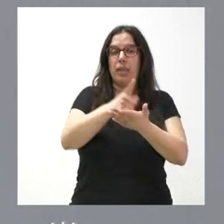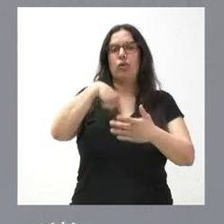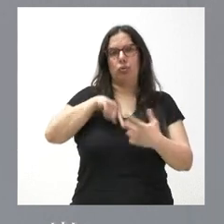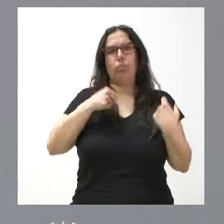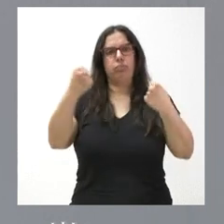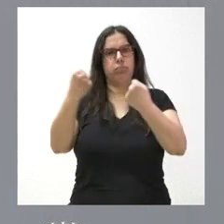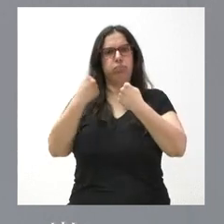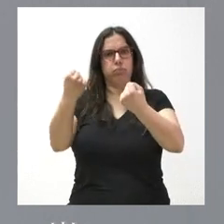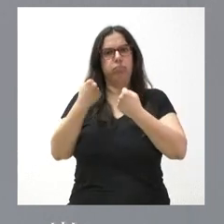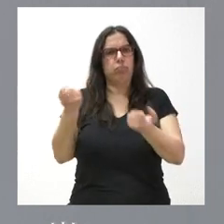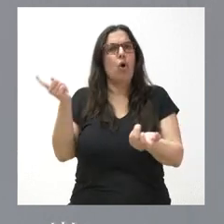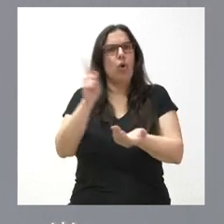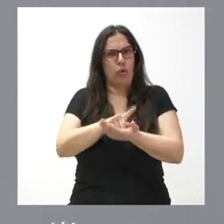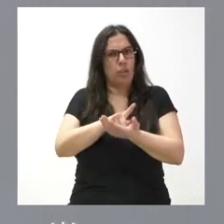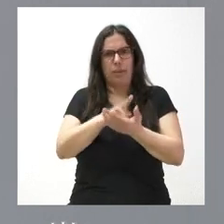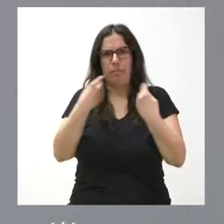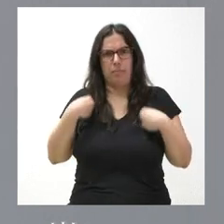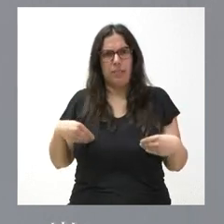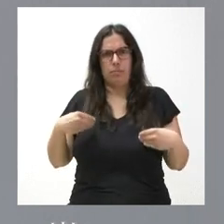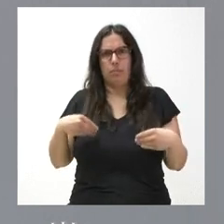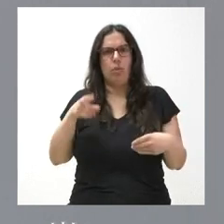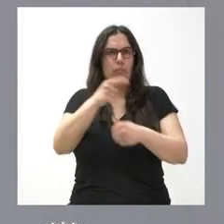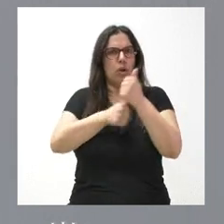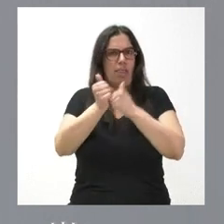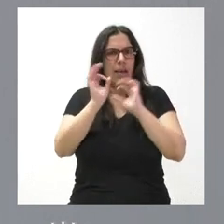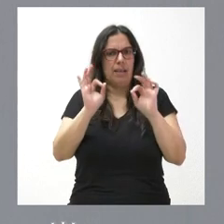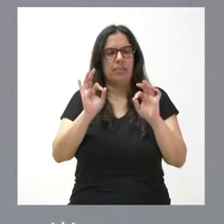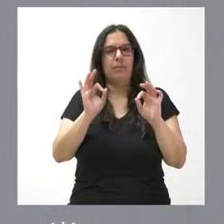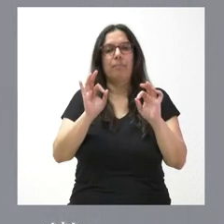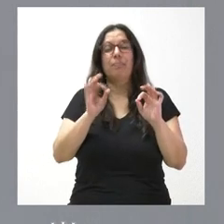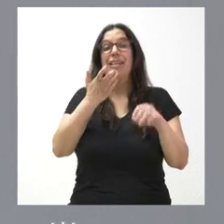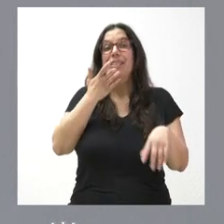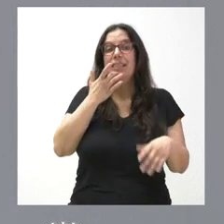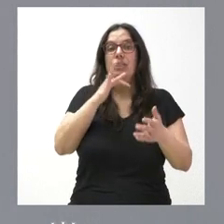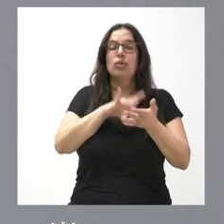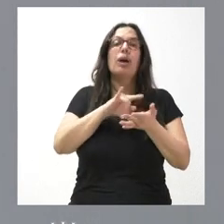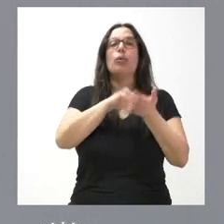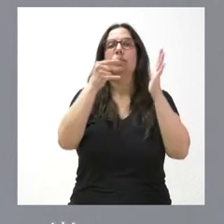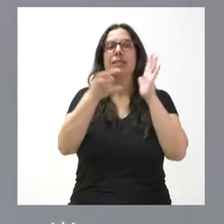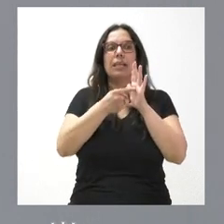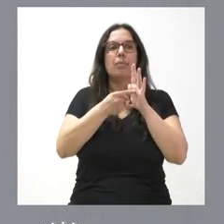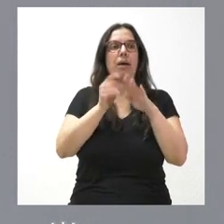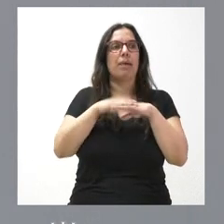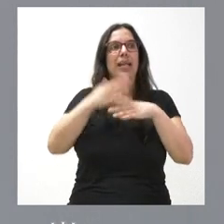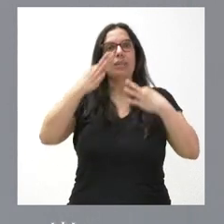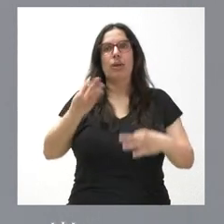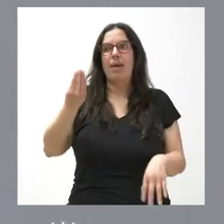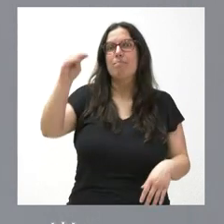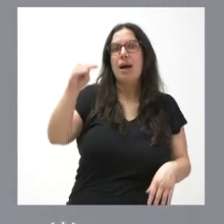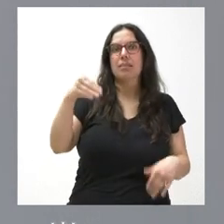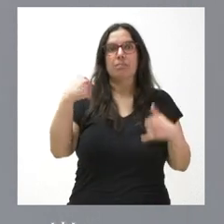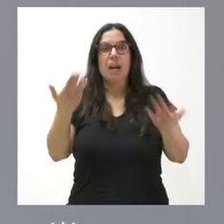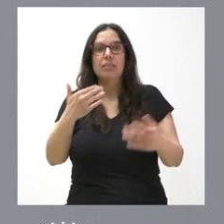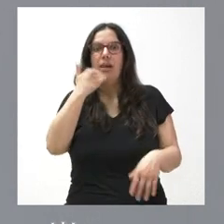transporte de Fabio. Esta es una prioridad para nosotros. Si hubiera algún mecanismo que garantizara algún sistema más de seguridad, pues,